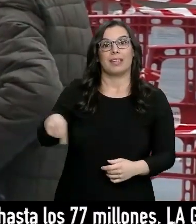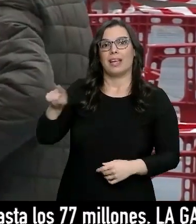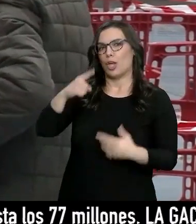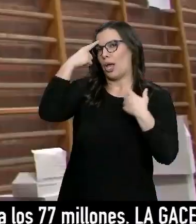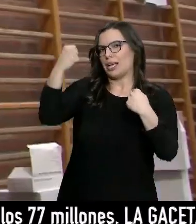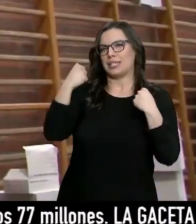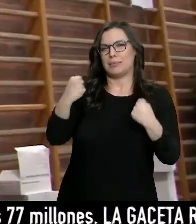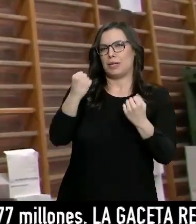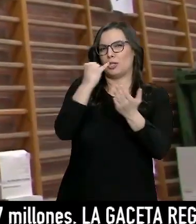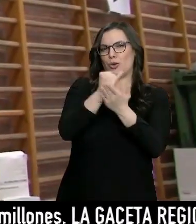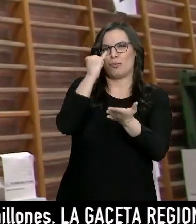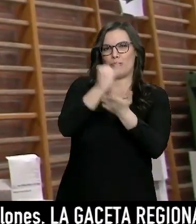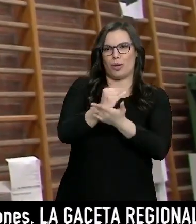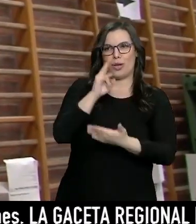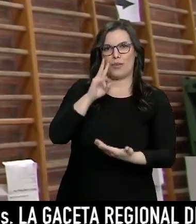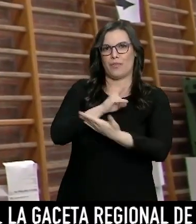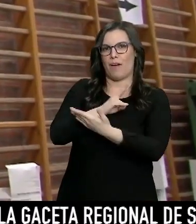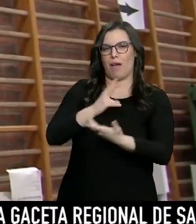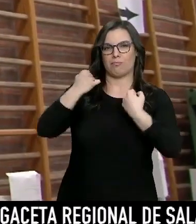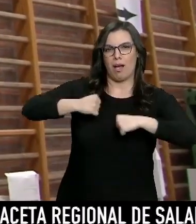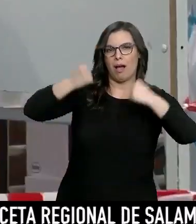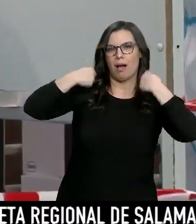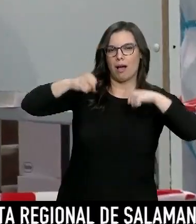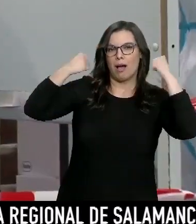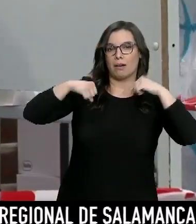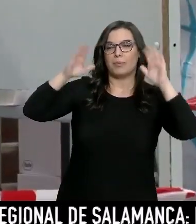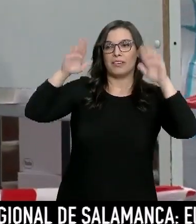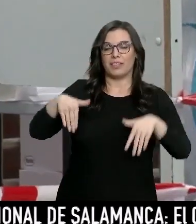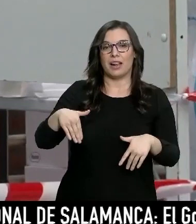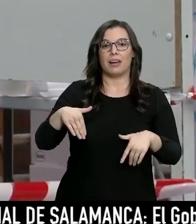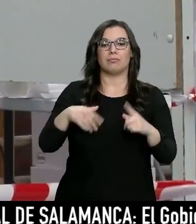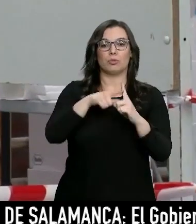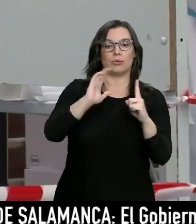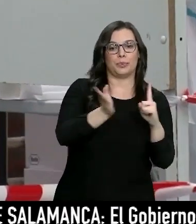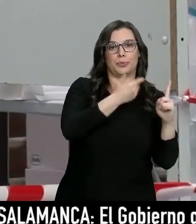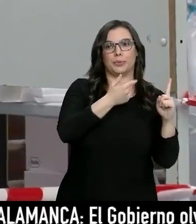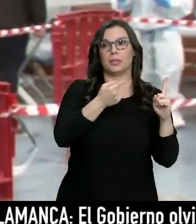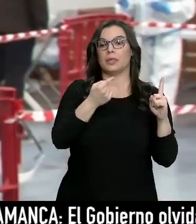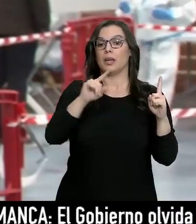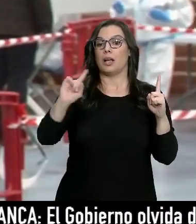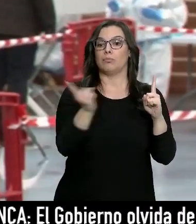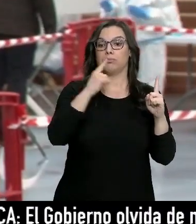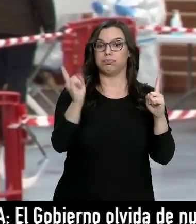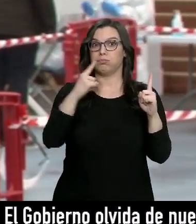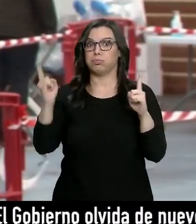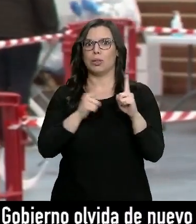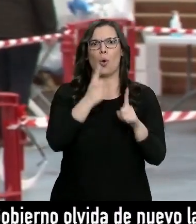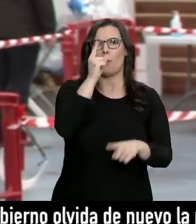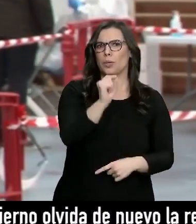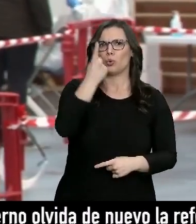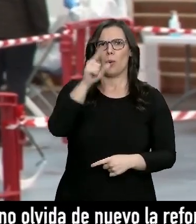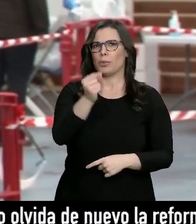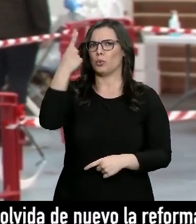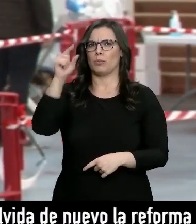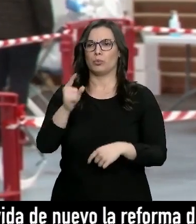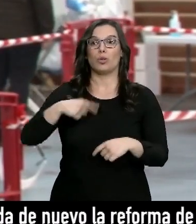expertas haciendo test de antígenos. Tanta práctica hace que entre paciente y paciente tan solo pase un minuto. Bueno, pues nosotros llevamos